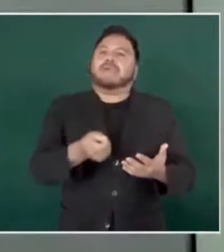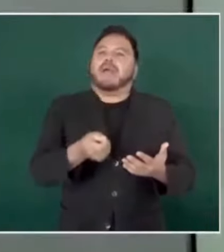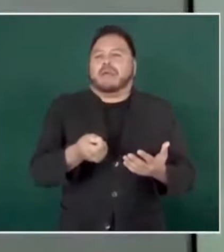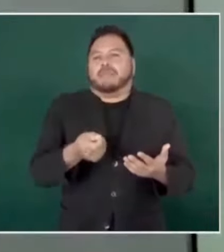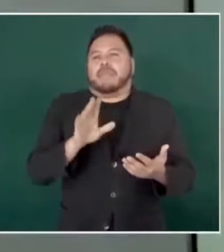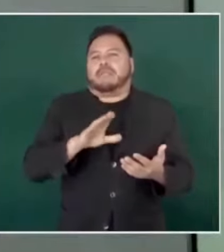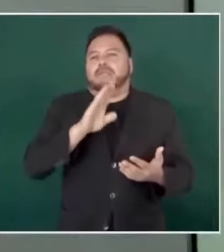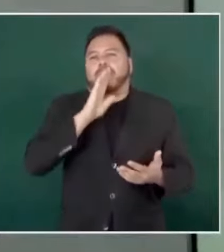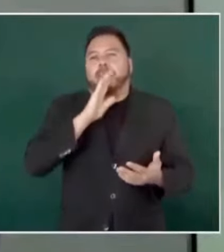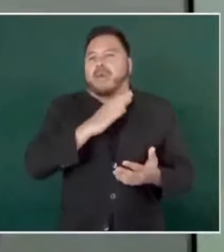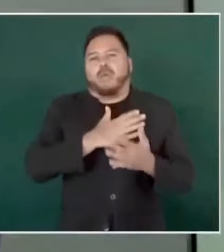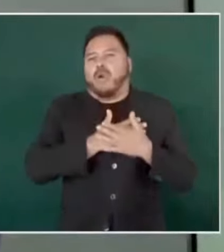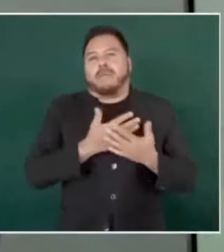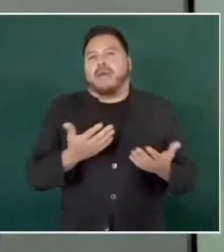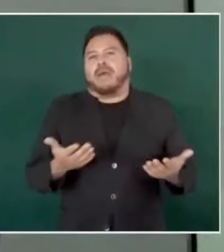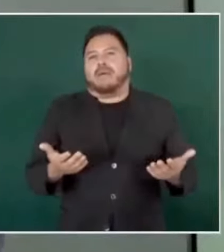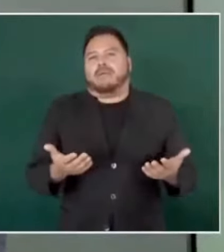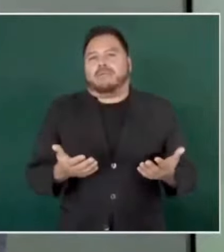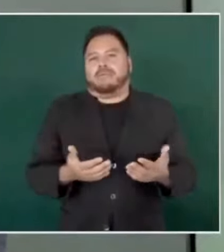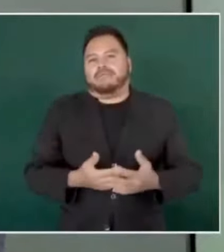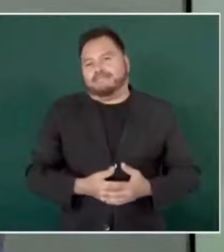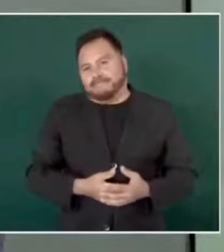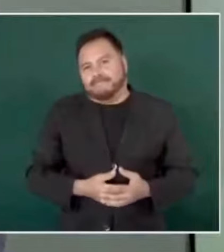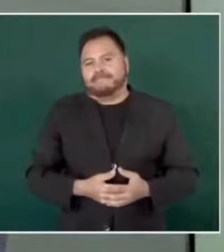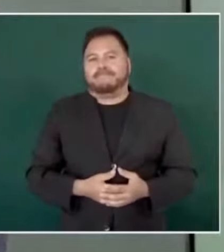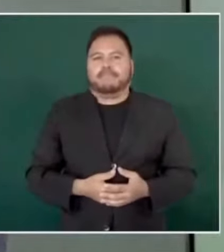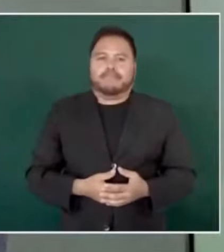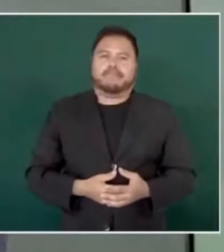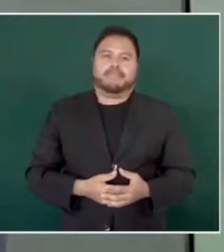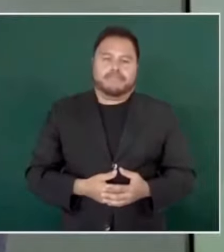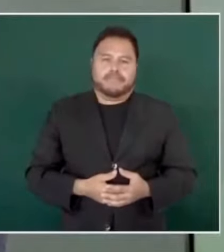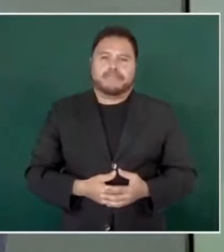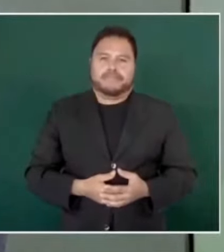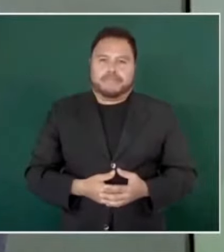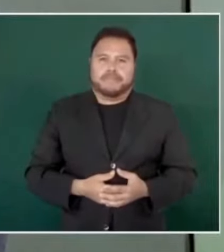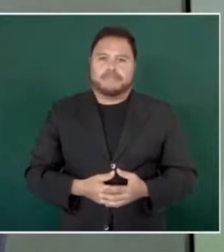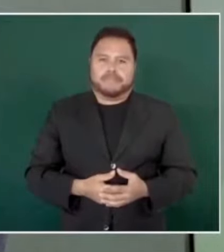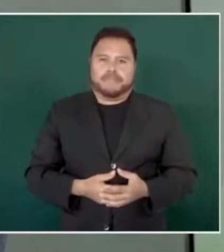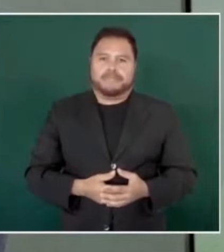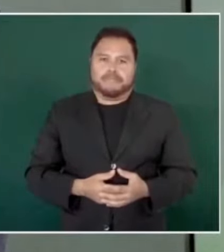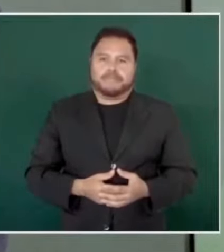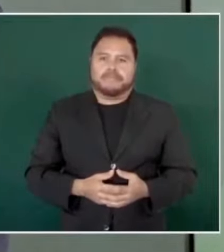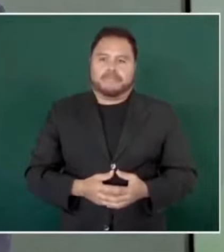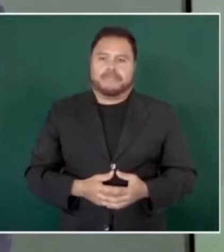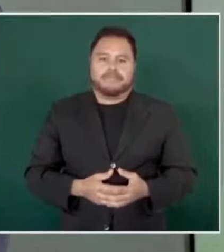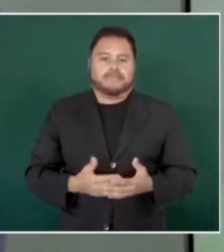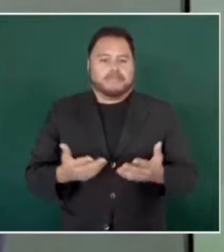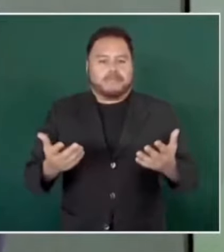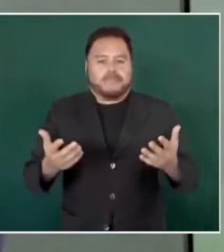madre, que se